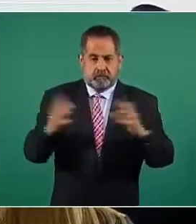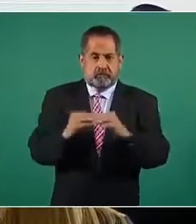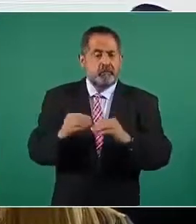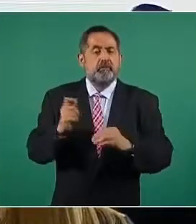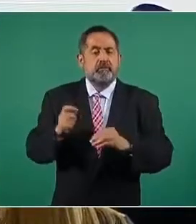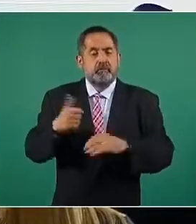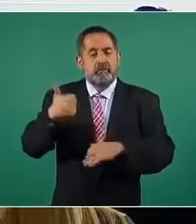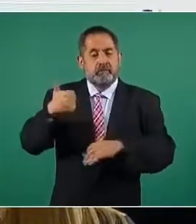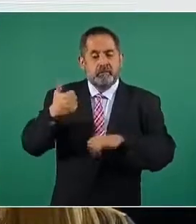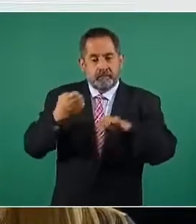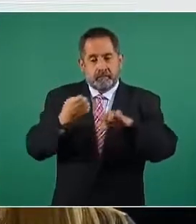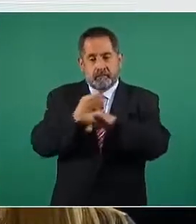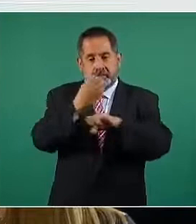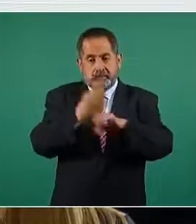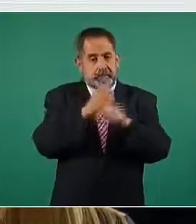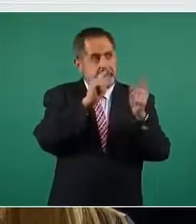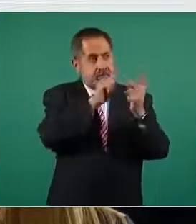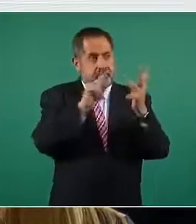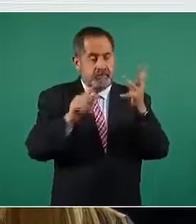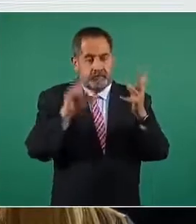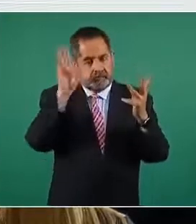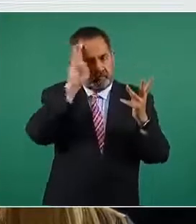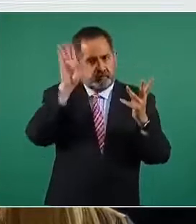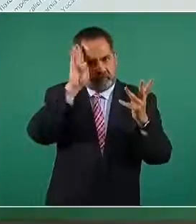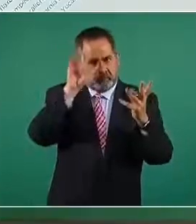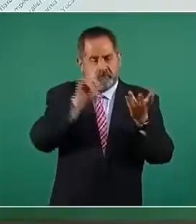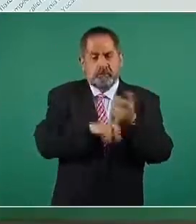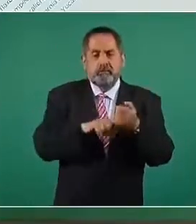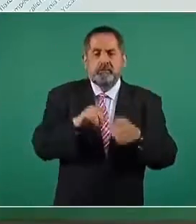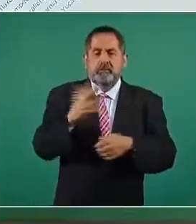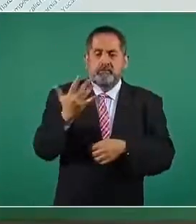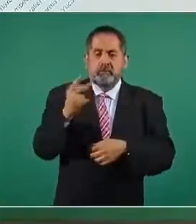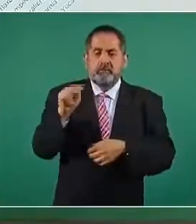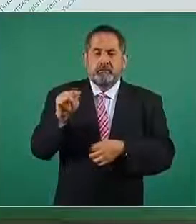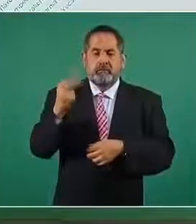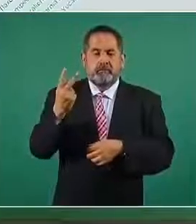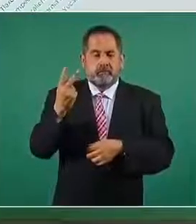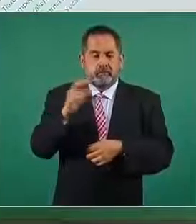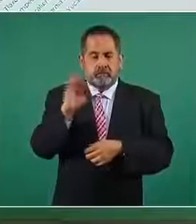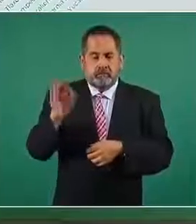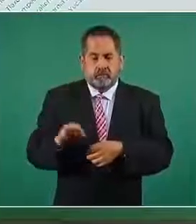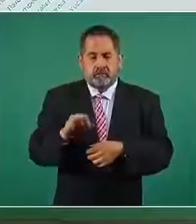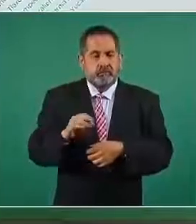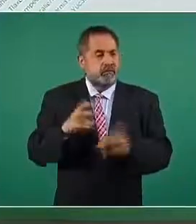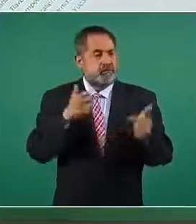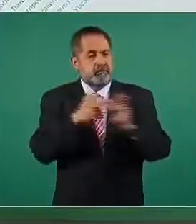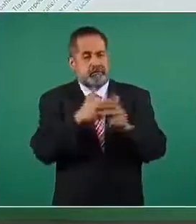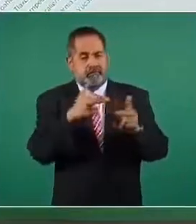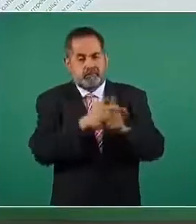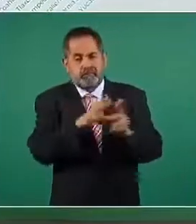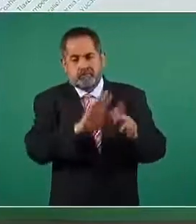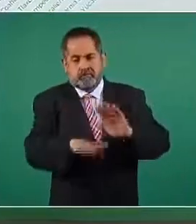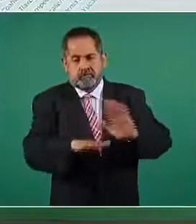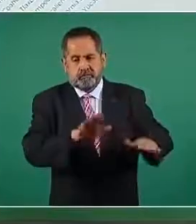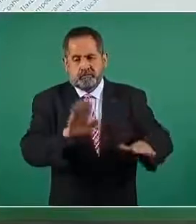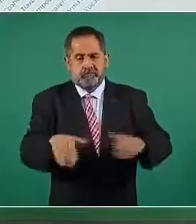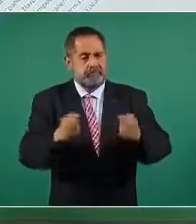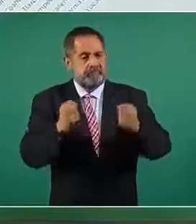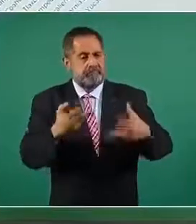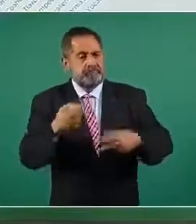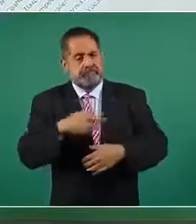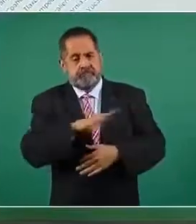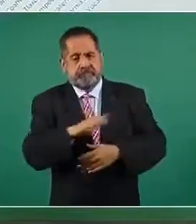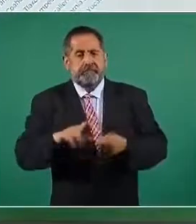estados concentran el 50.2% de las víctimas del homicidio doloso en este país.